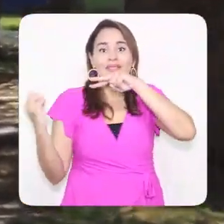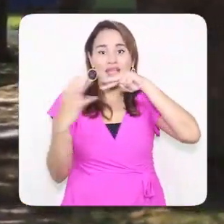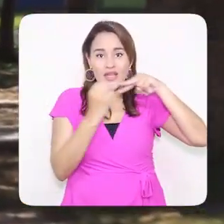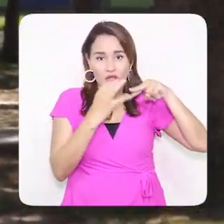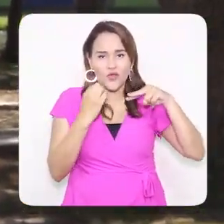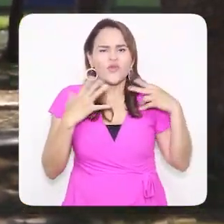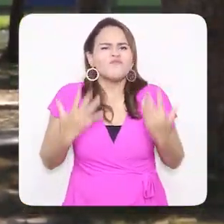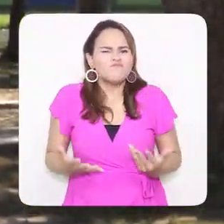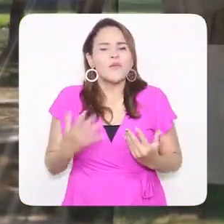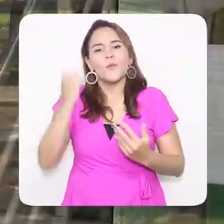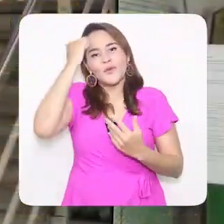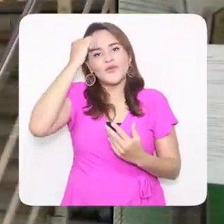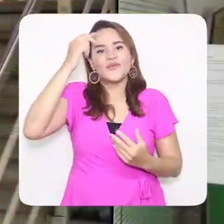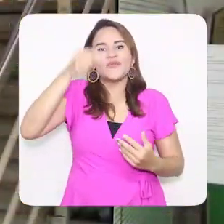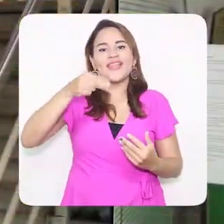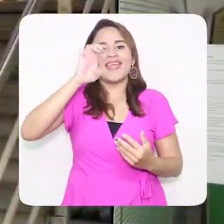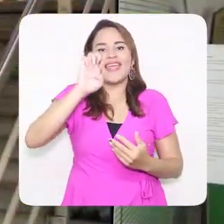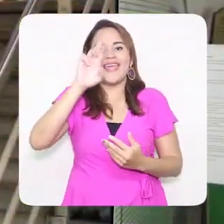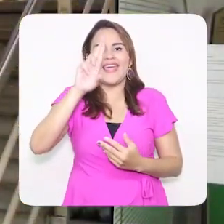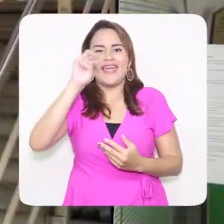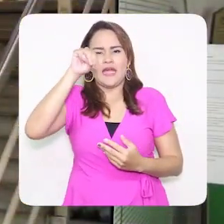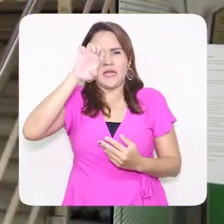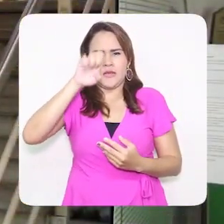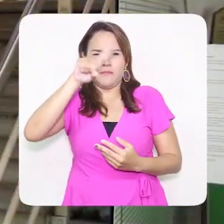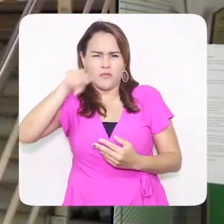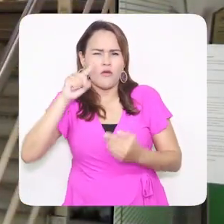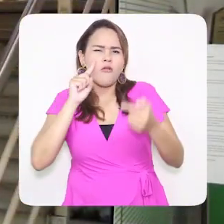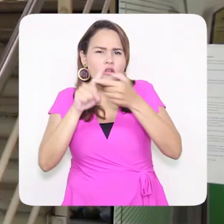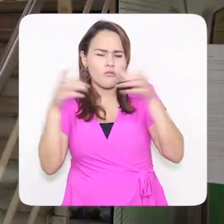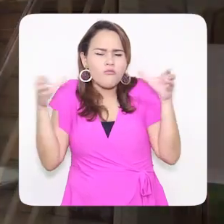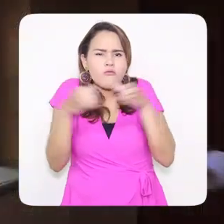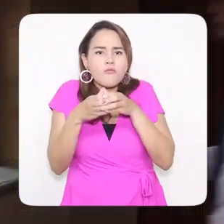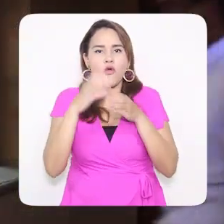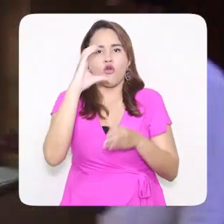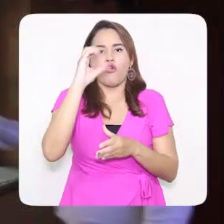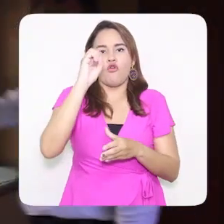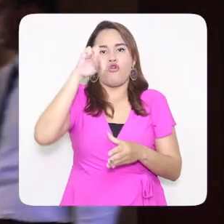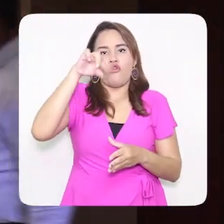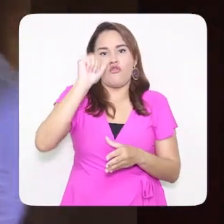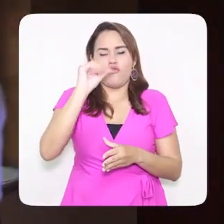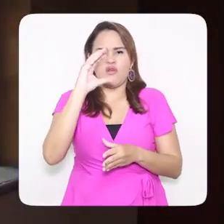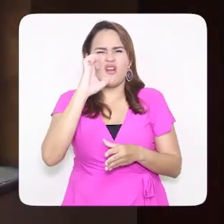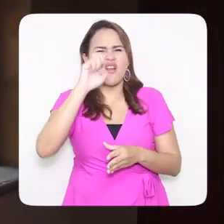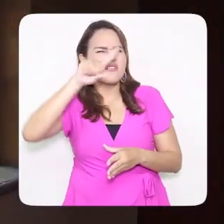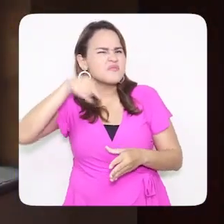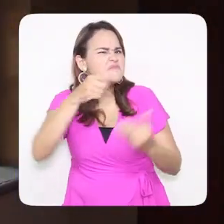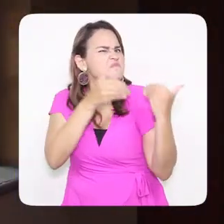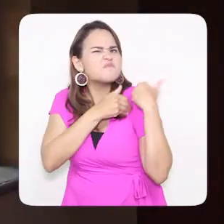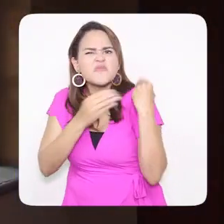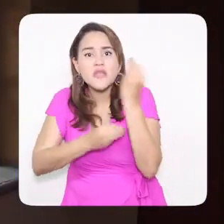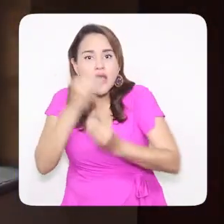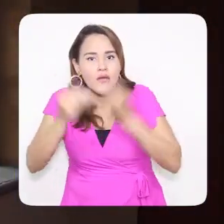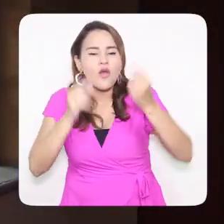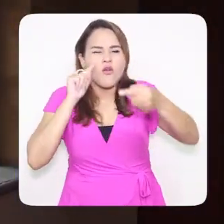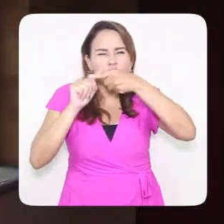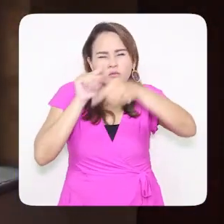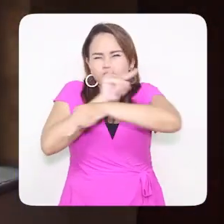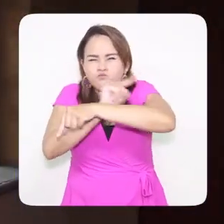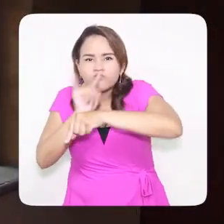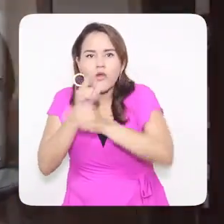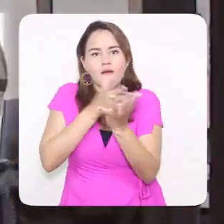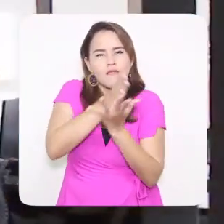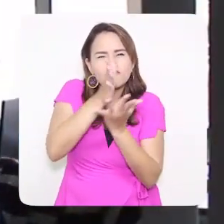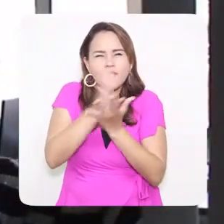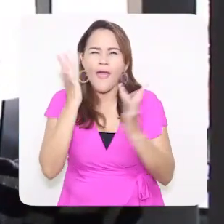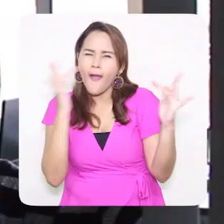docente Hermes Enríquez Algarín como nuevo evaluador de CONACES, órgano que entre sus funciones se encarga de regular que los programas